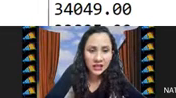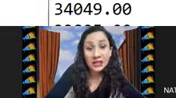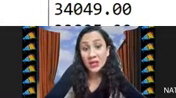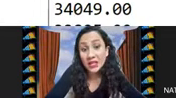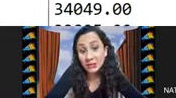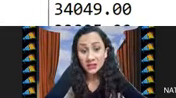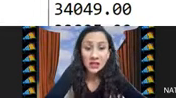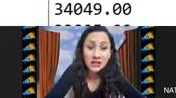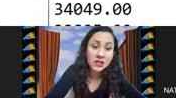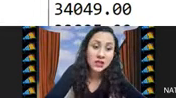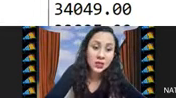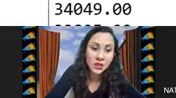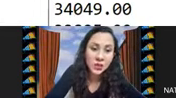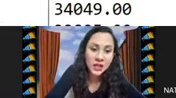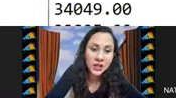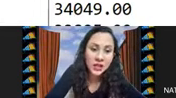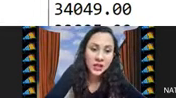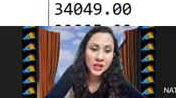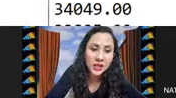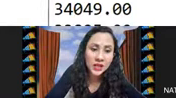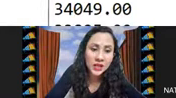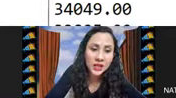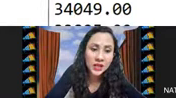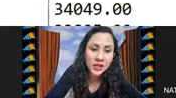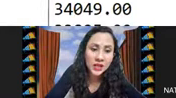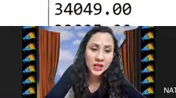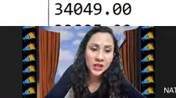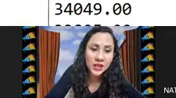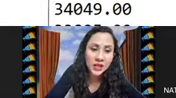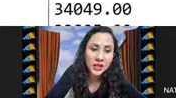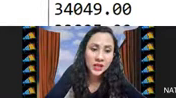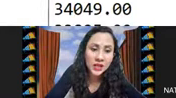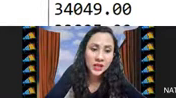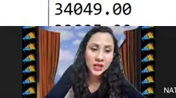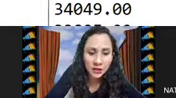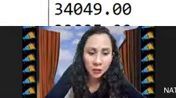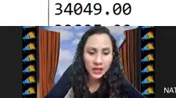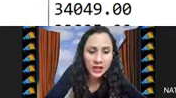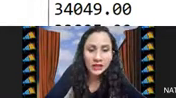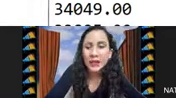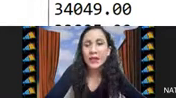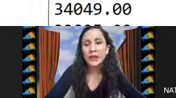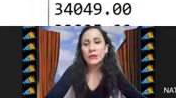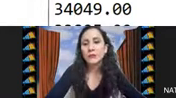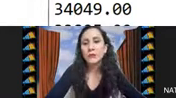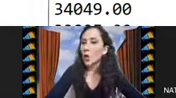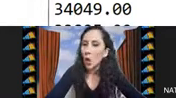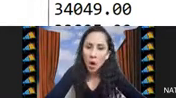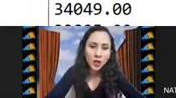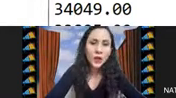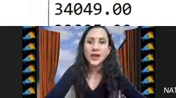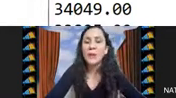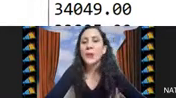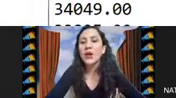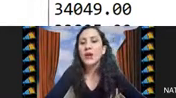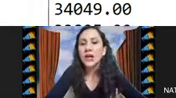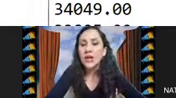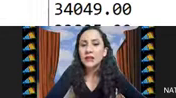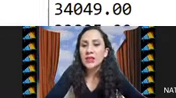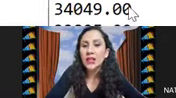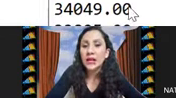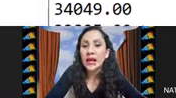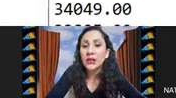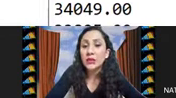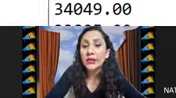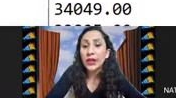contenedor aquí también ya es más grande 150 y aquí ya tengo por ejemplo objetos que pesan 90 y así otro ejemplo